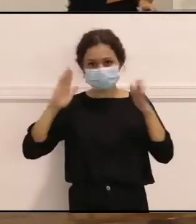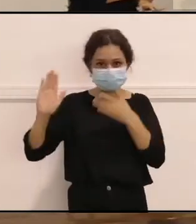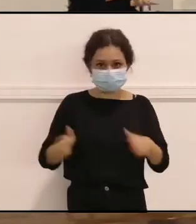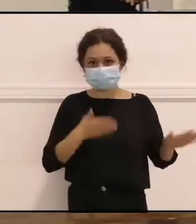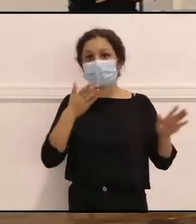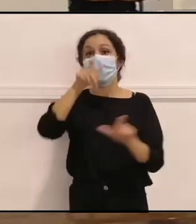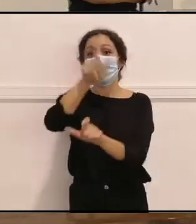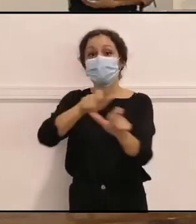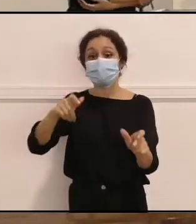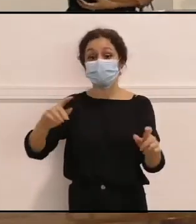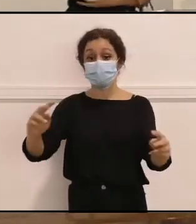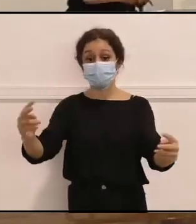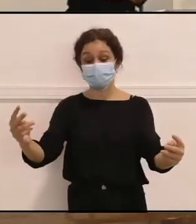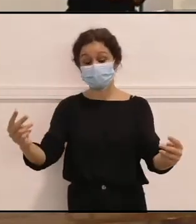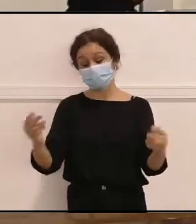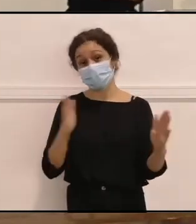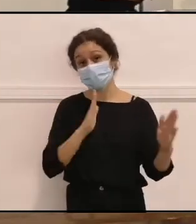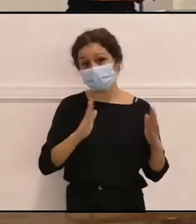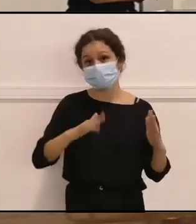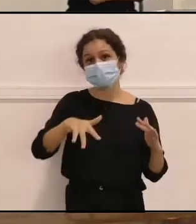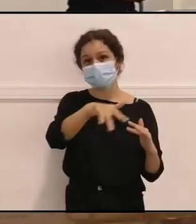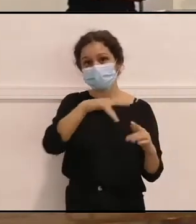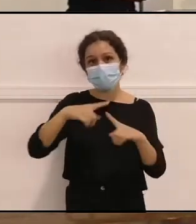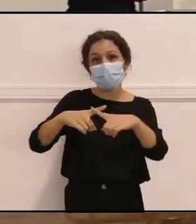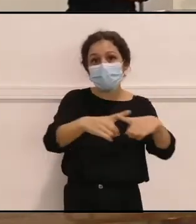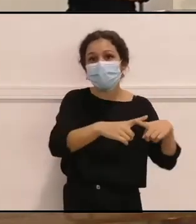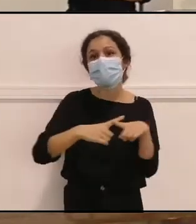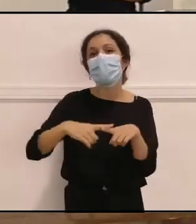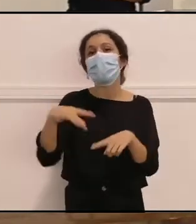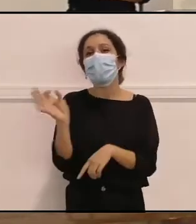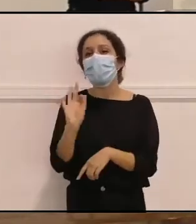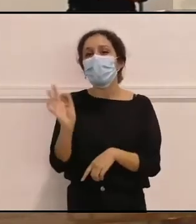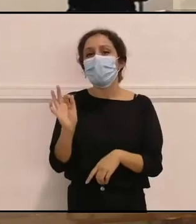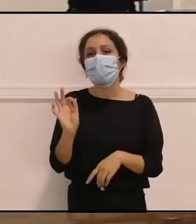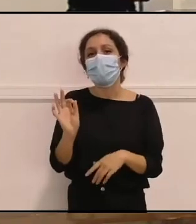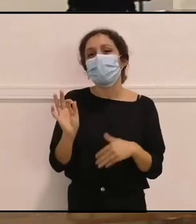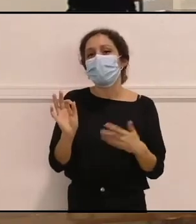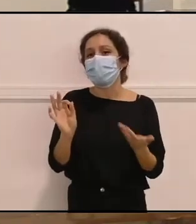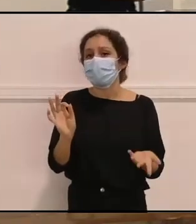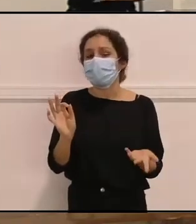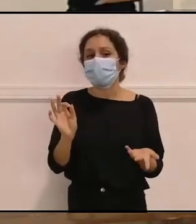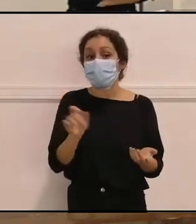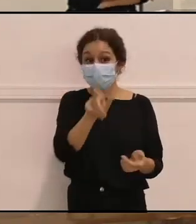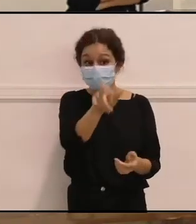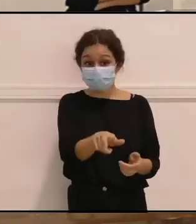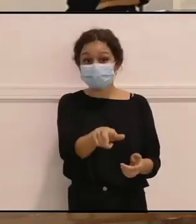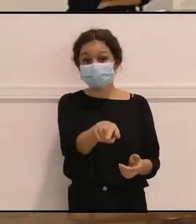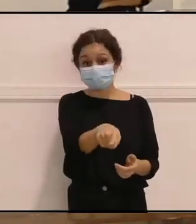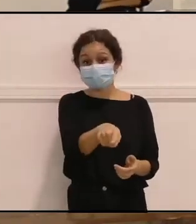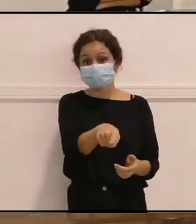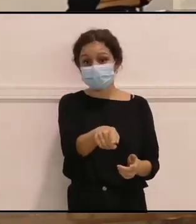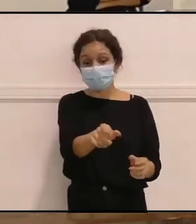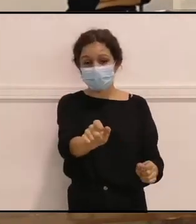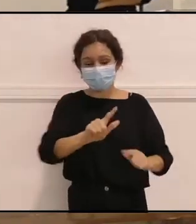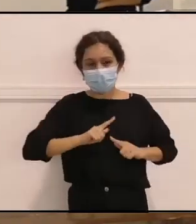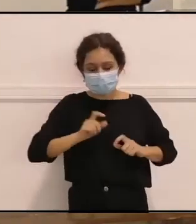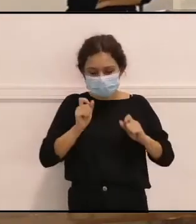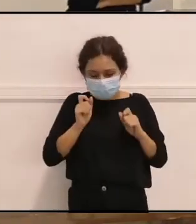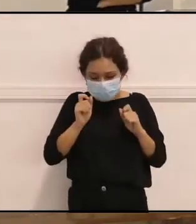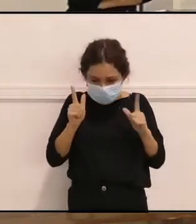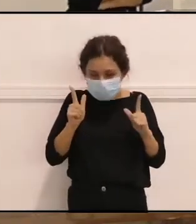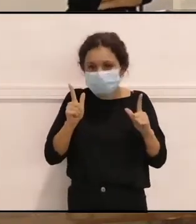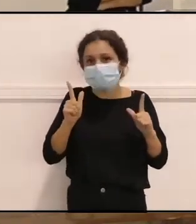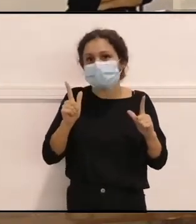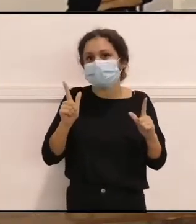personas con las que he compartido un tiempo, un espacio o cualquier que ha hecho, en cierto modo, despertar en mí o